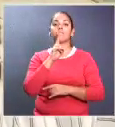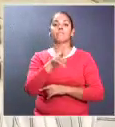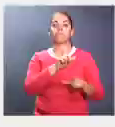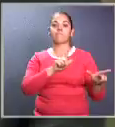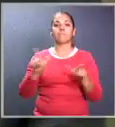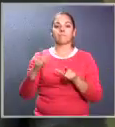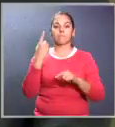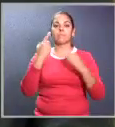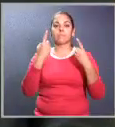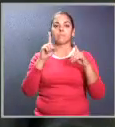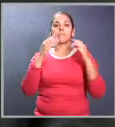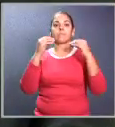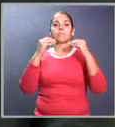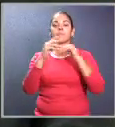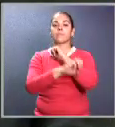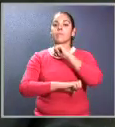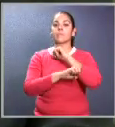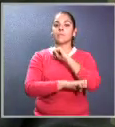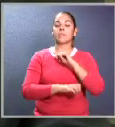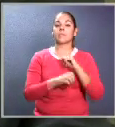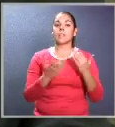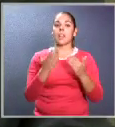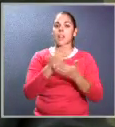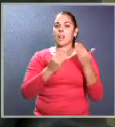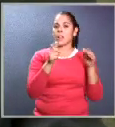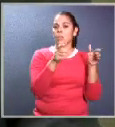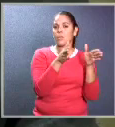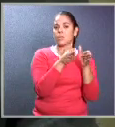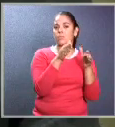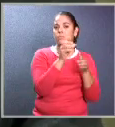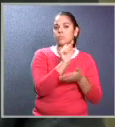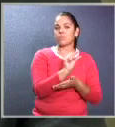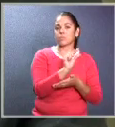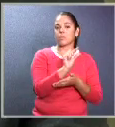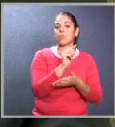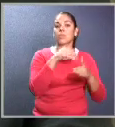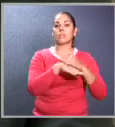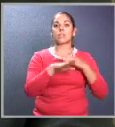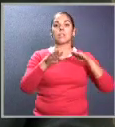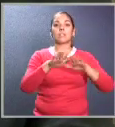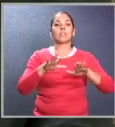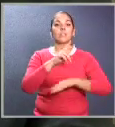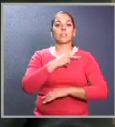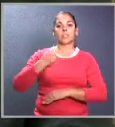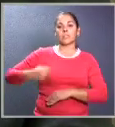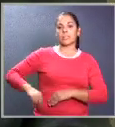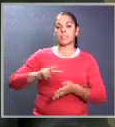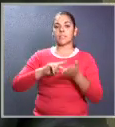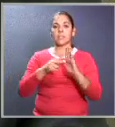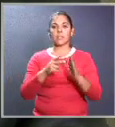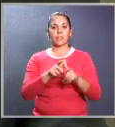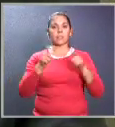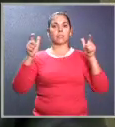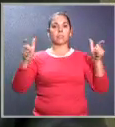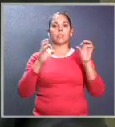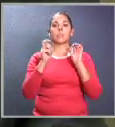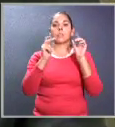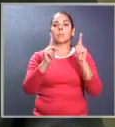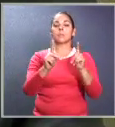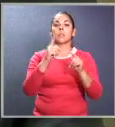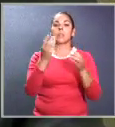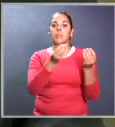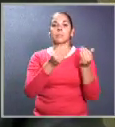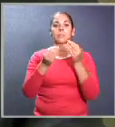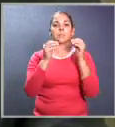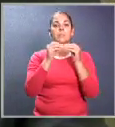listos para exportar. Una pequeña cantidad en una ciudad china significaría una oportunidad inmensa para el país de producir mucha más